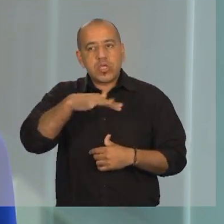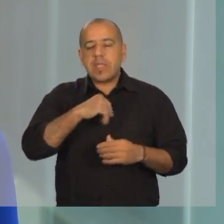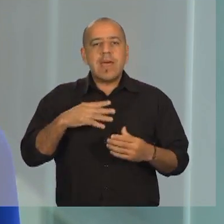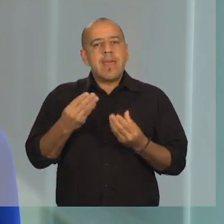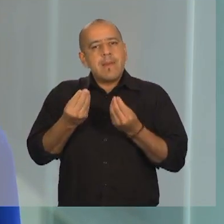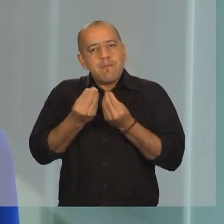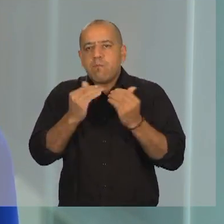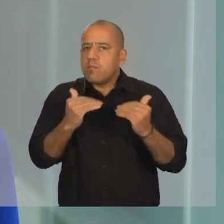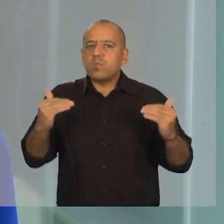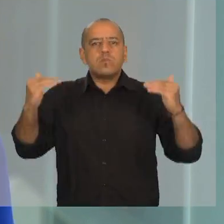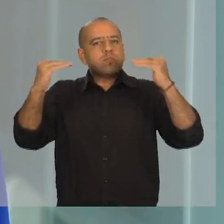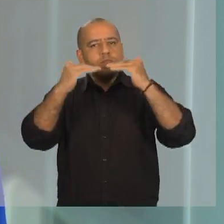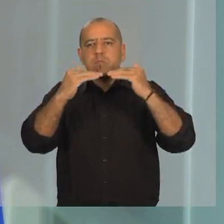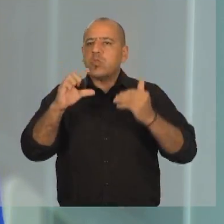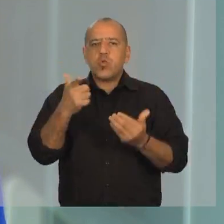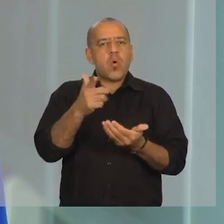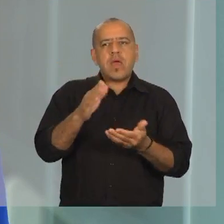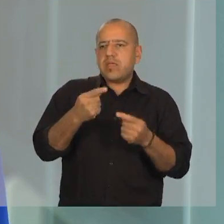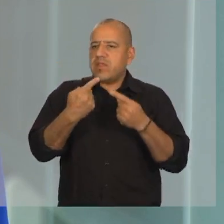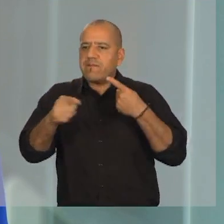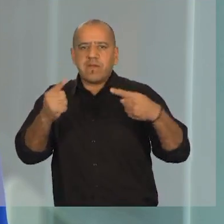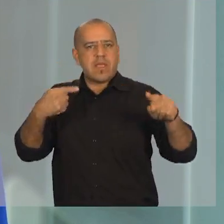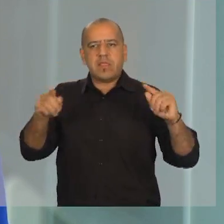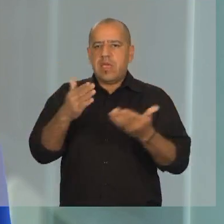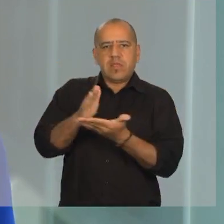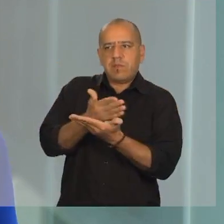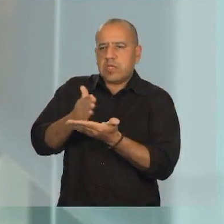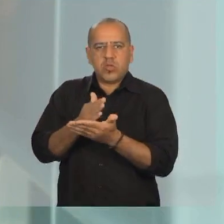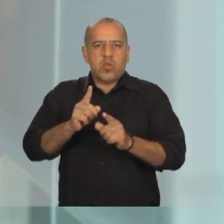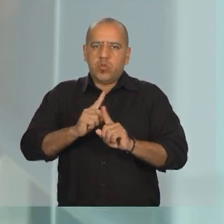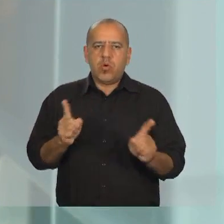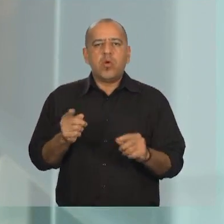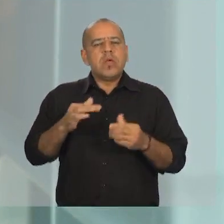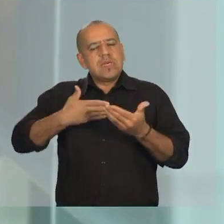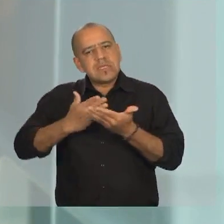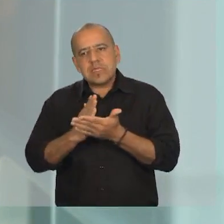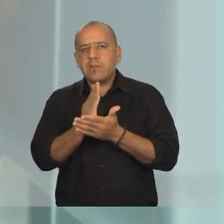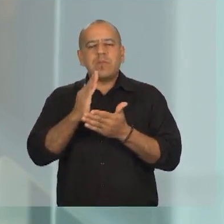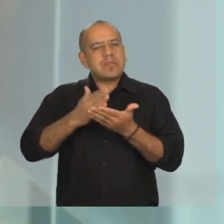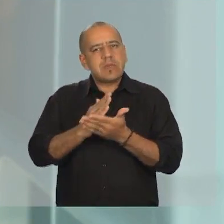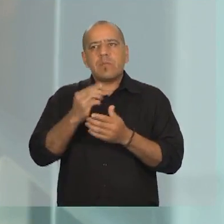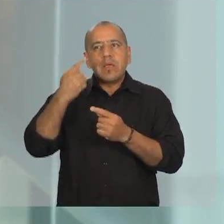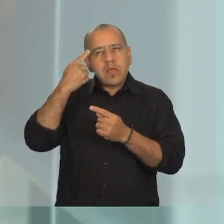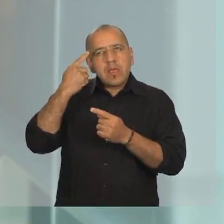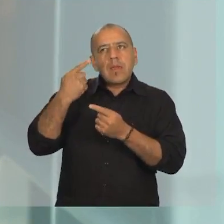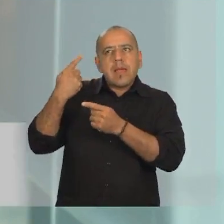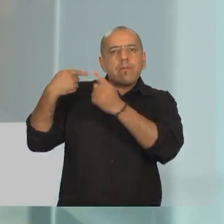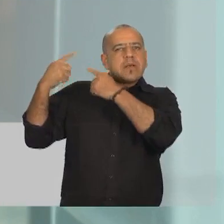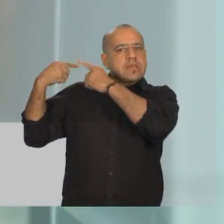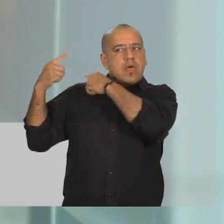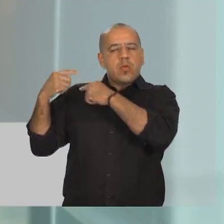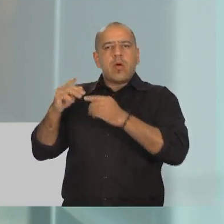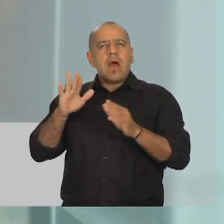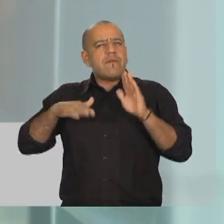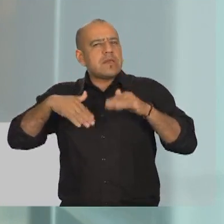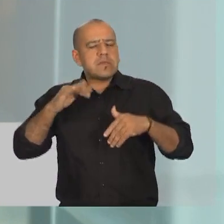plural y democrática, sin distinciones ni excluidos. Siempre miramos el pasado, a veces con cierta